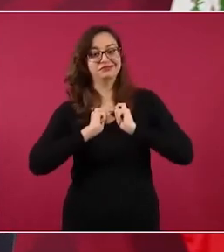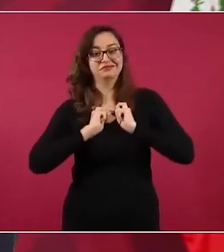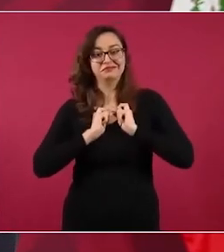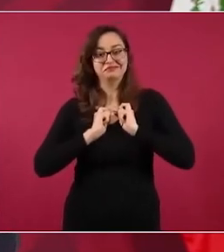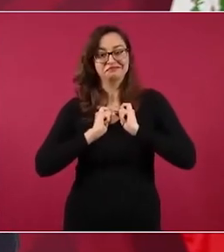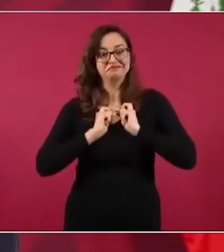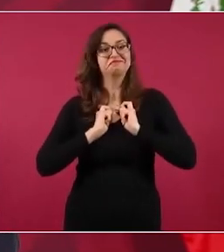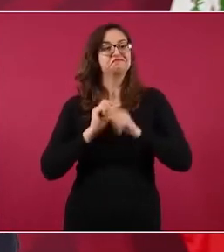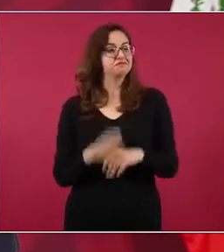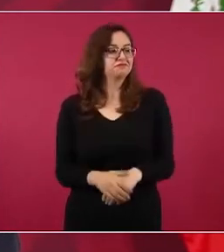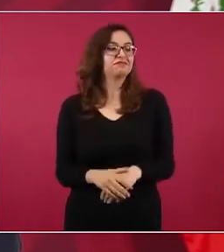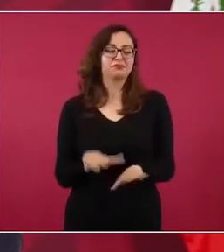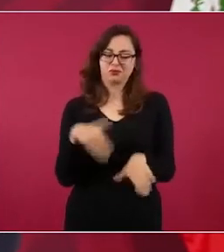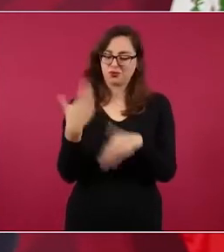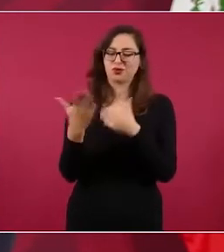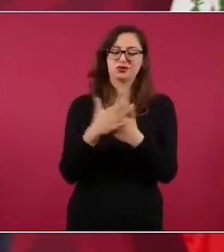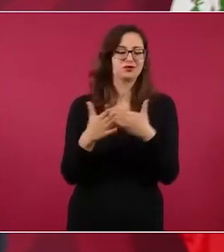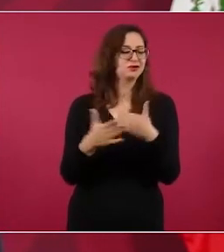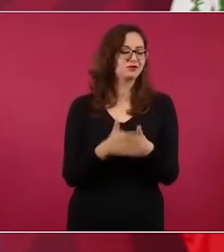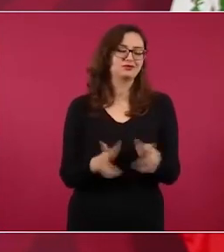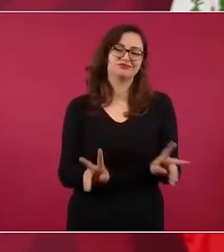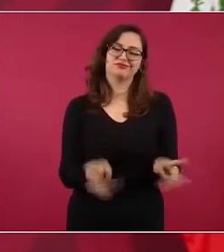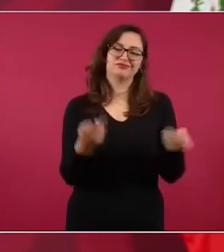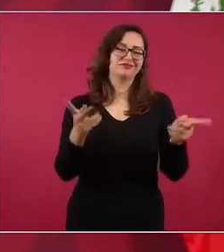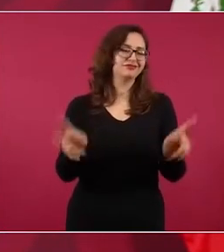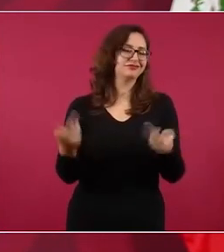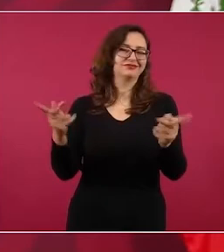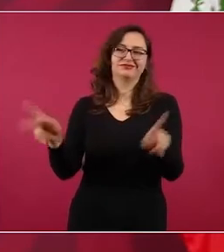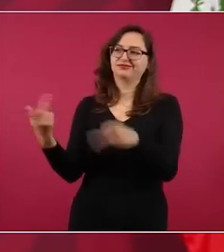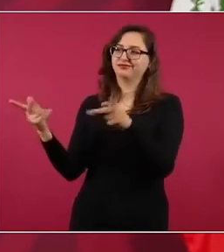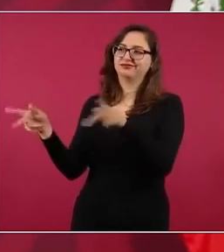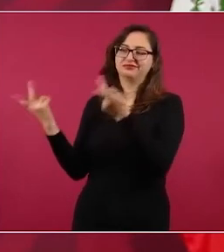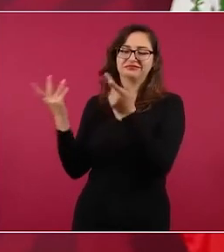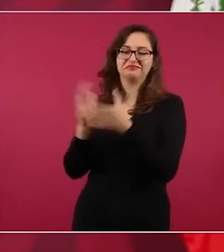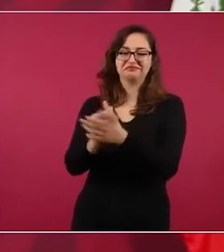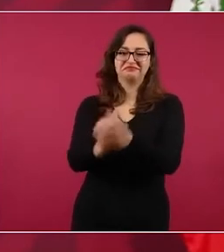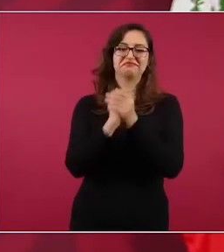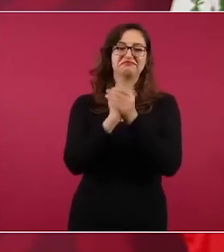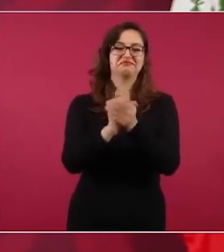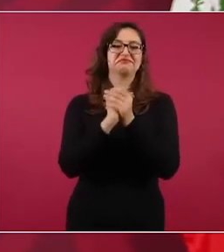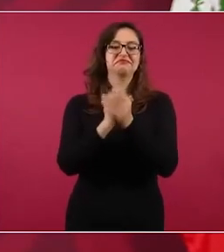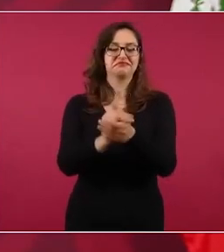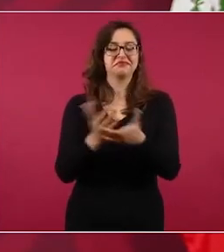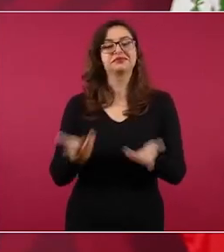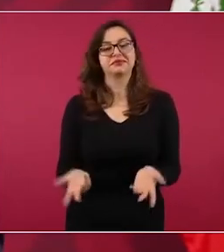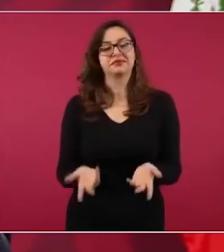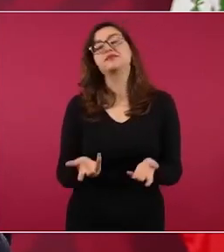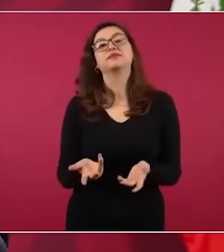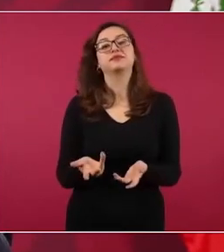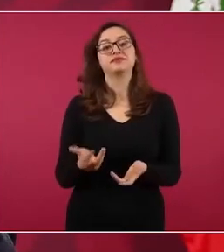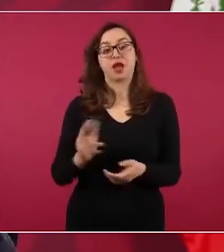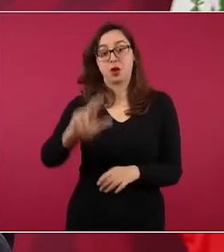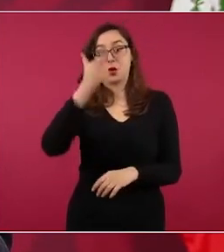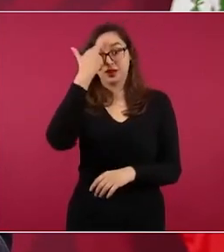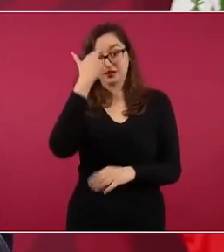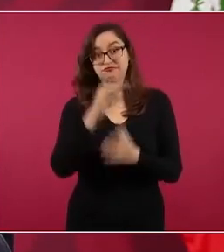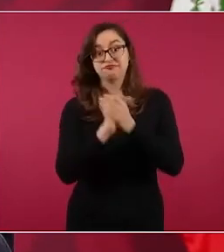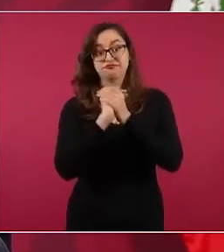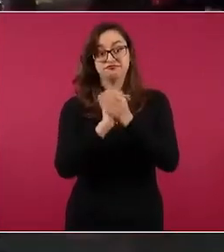Y se va a rifar el 20 de noviembre. Entonces, no hay que dejar de comprar los cachitos,